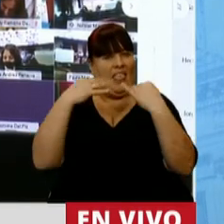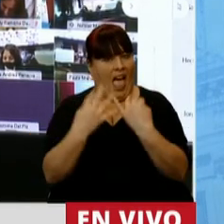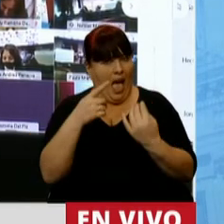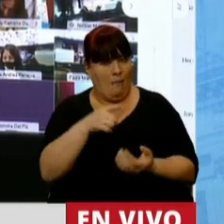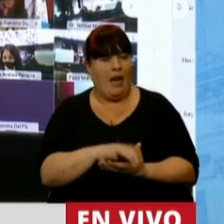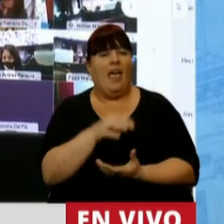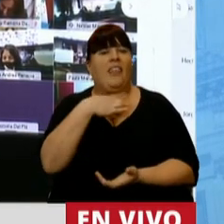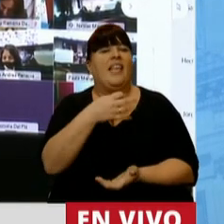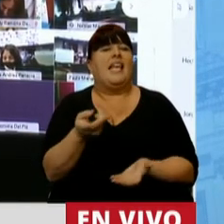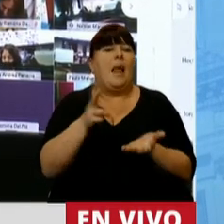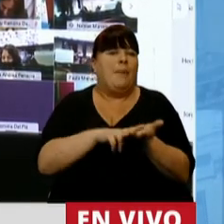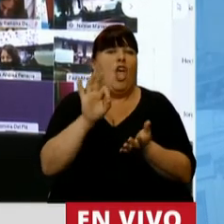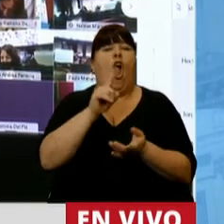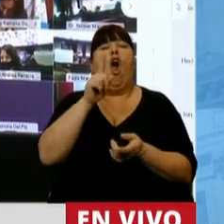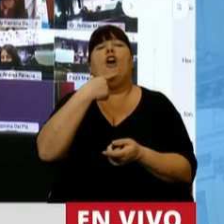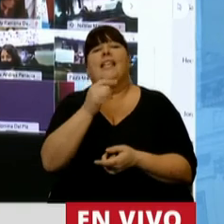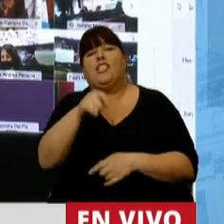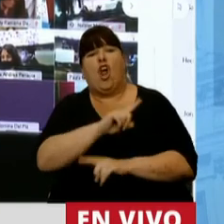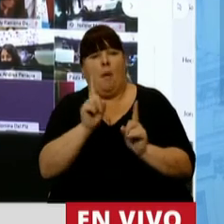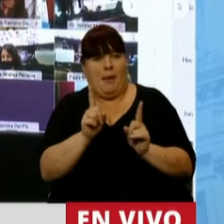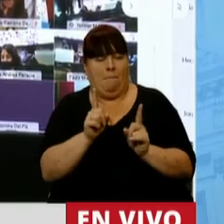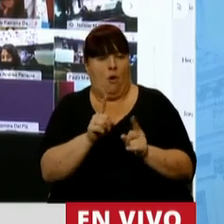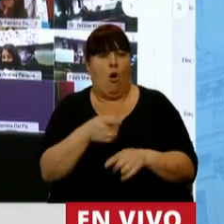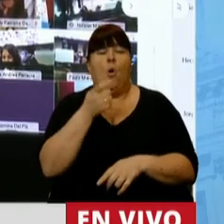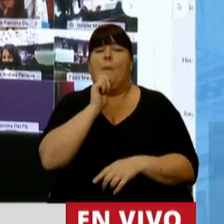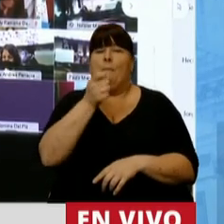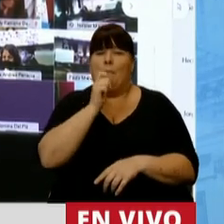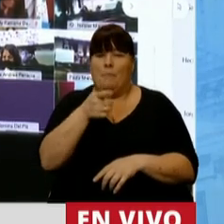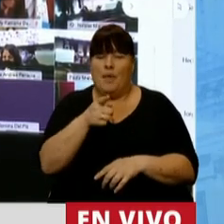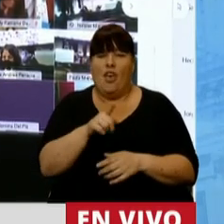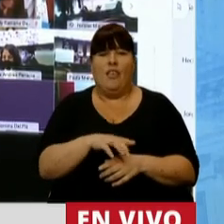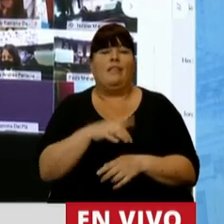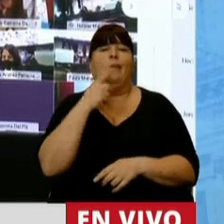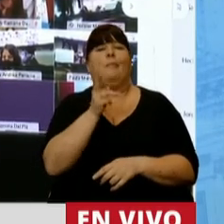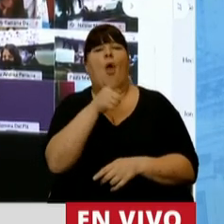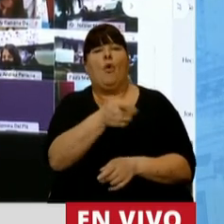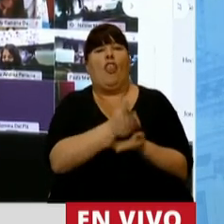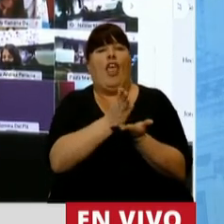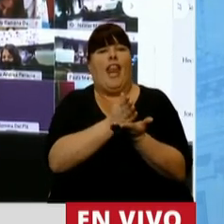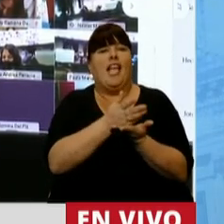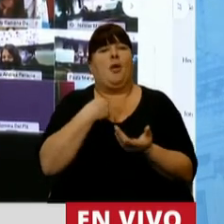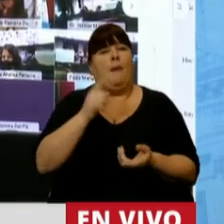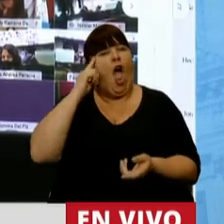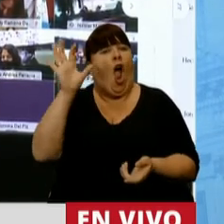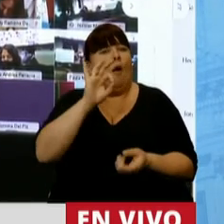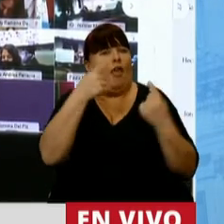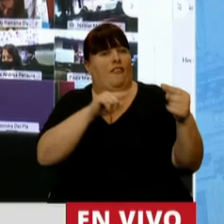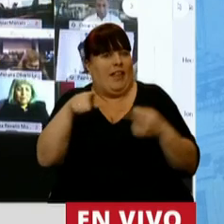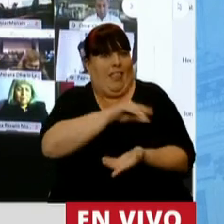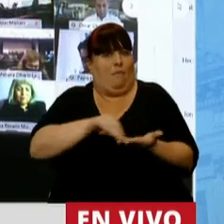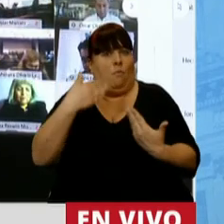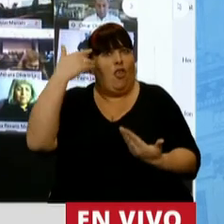a ratificar o rectificar sus dichos en un medio vulnerando su derecho a indemnidad de opinión como